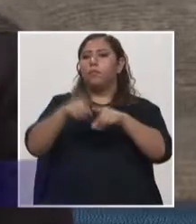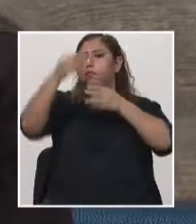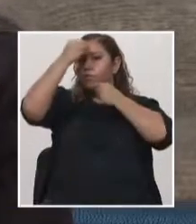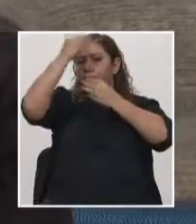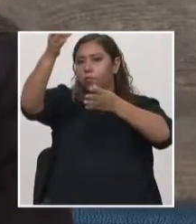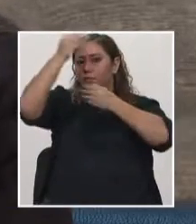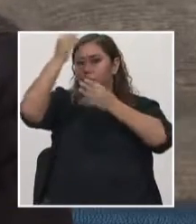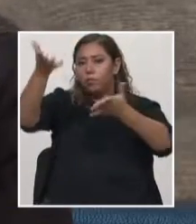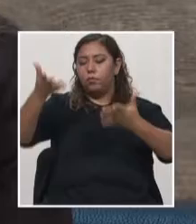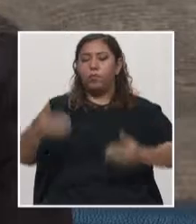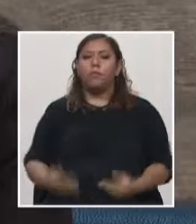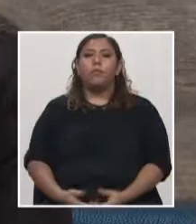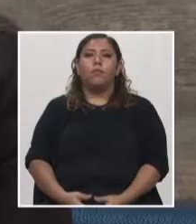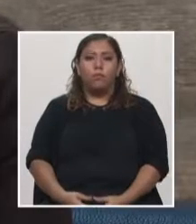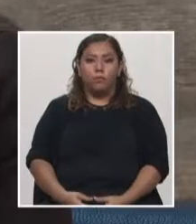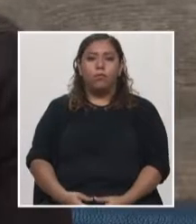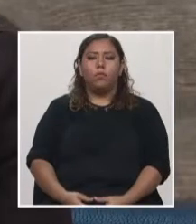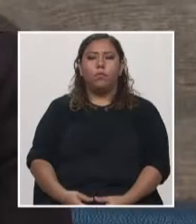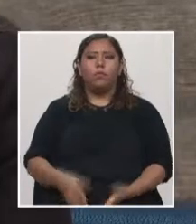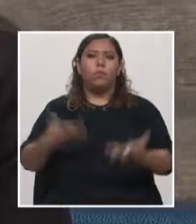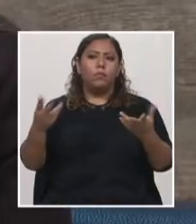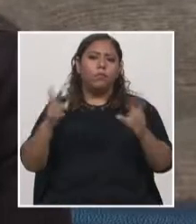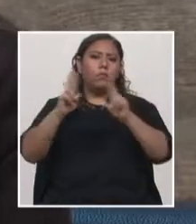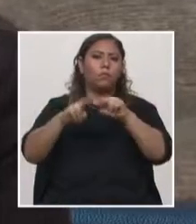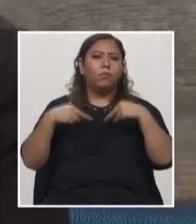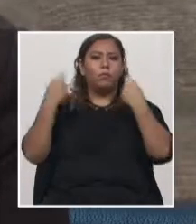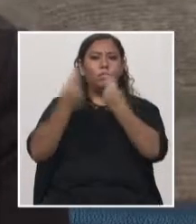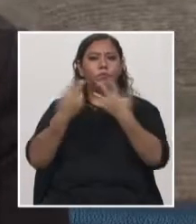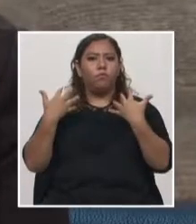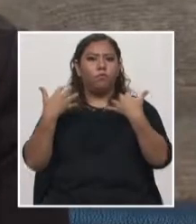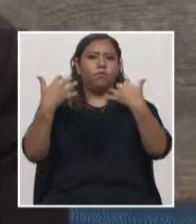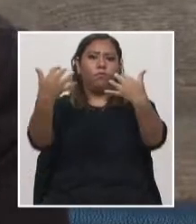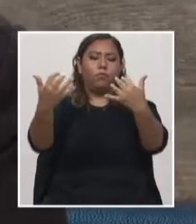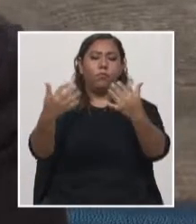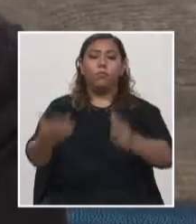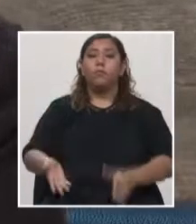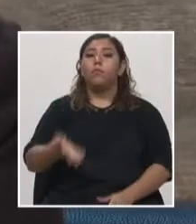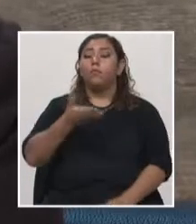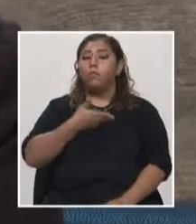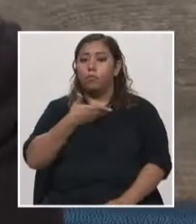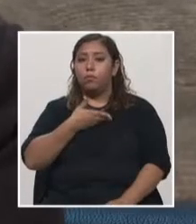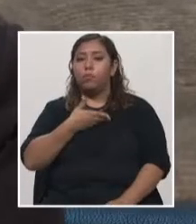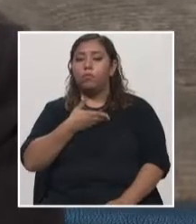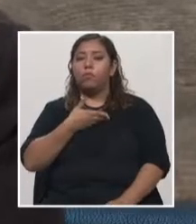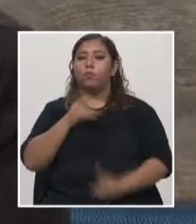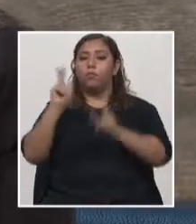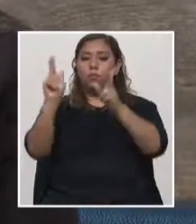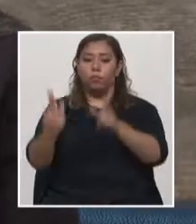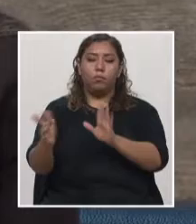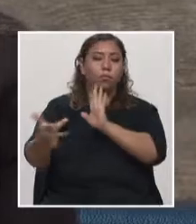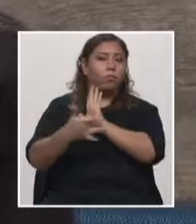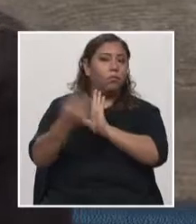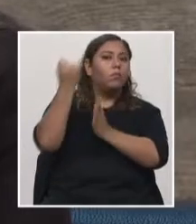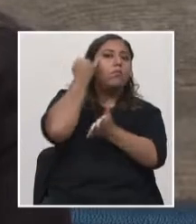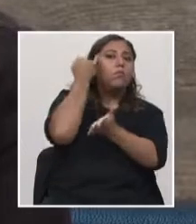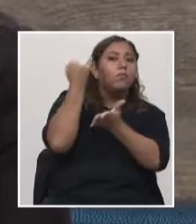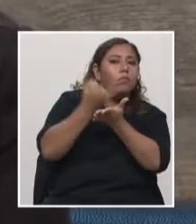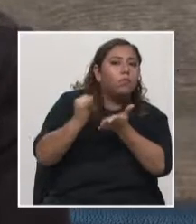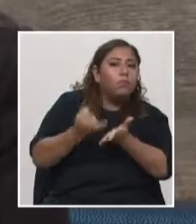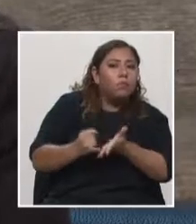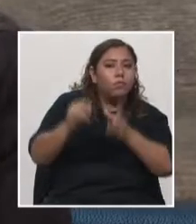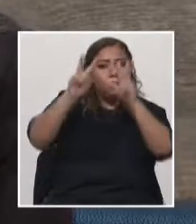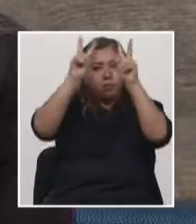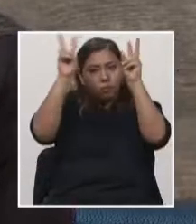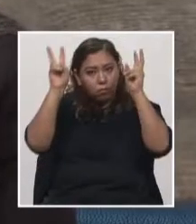plataforma viene a ser técnico, académico, sobre todo de investigación para que puedan